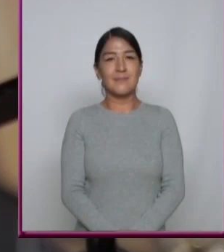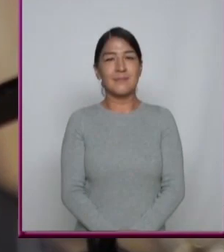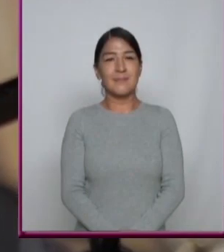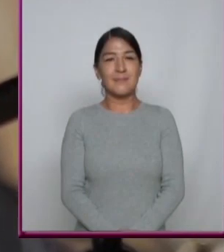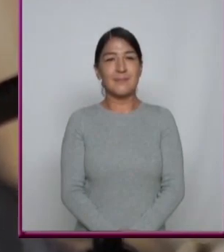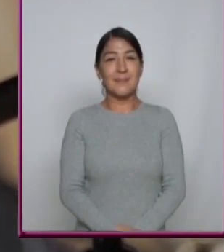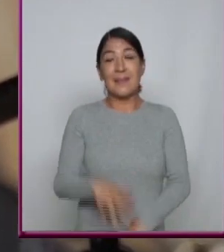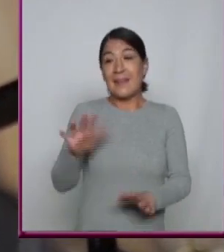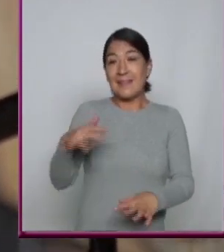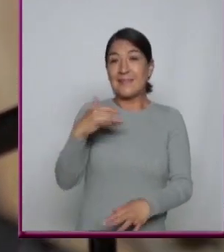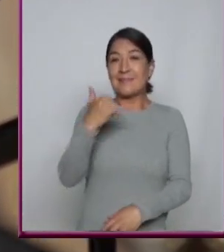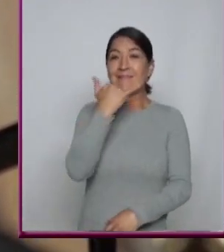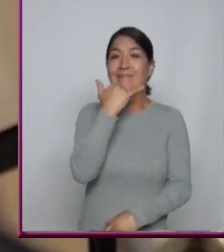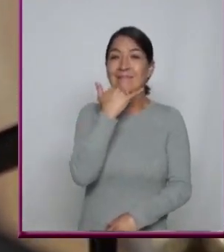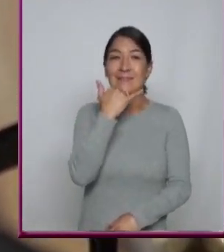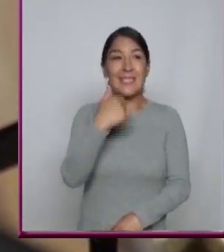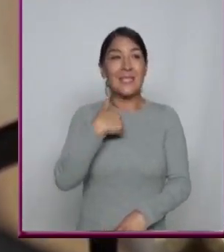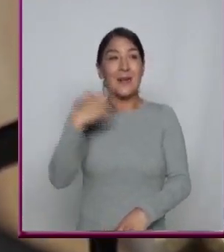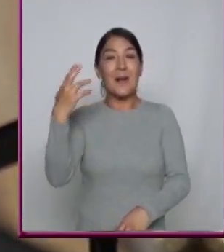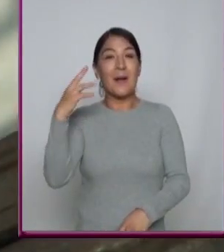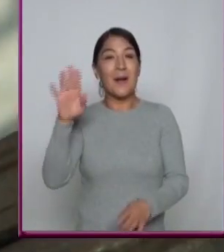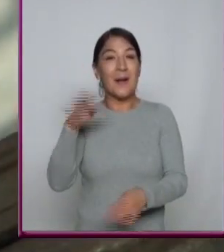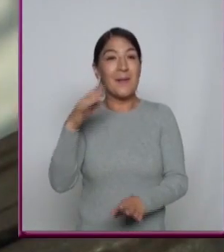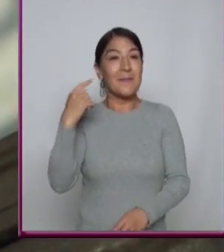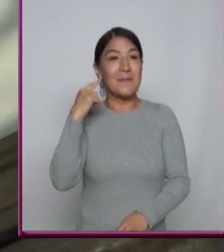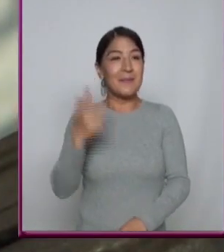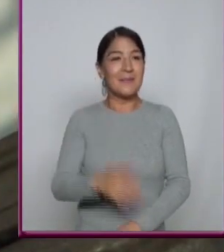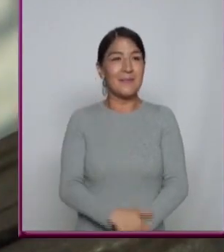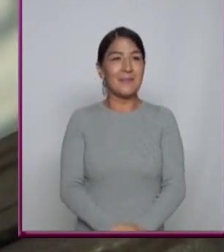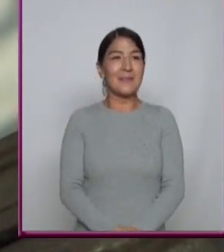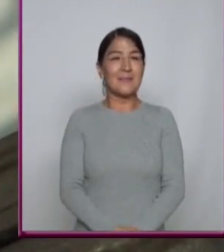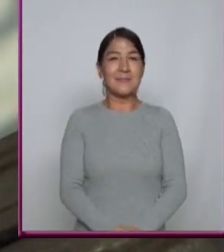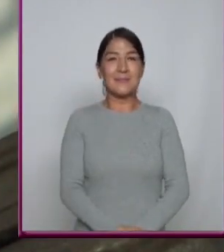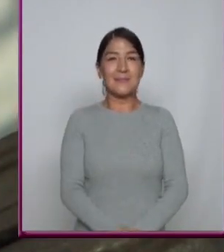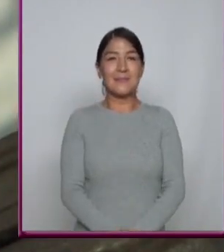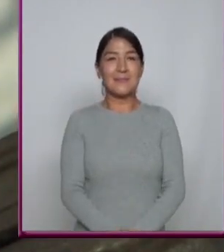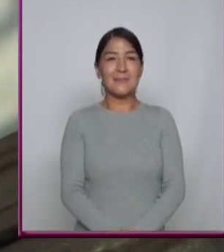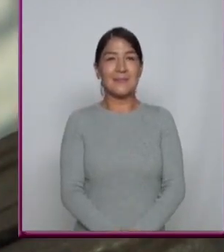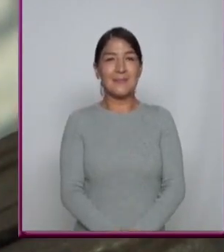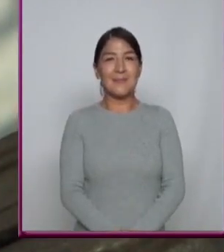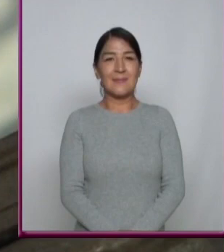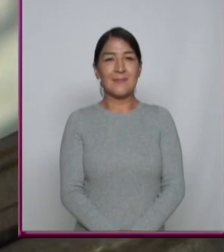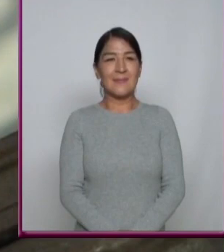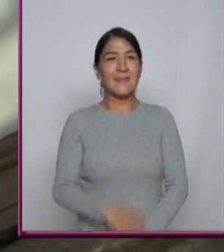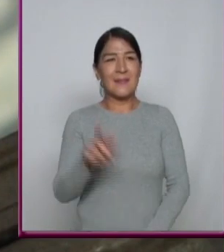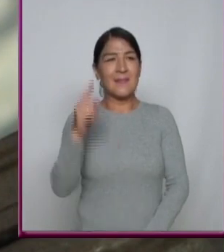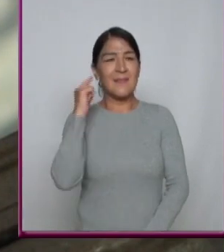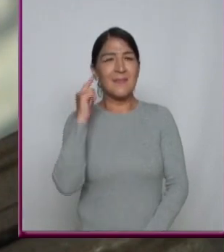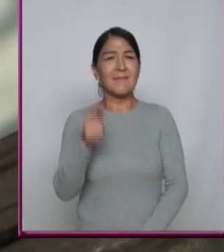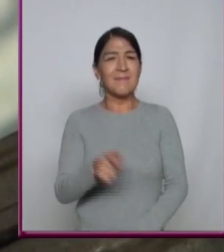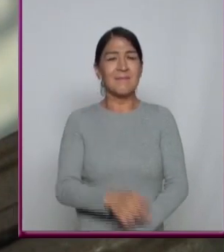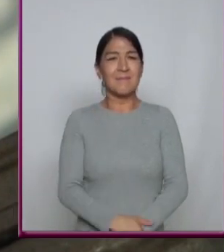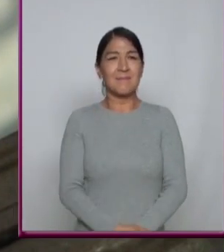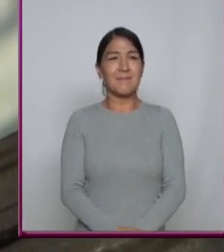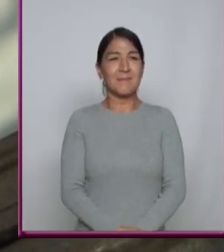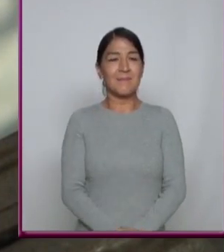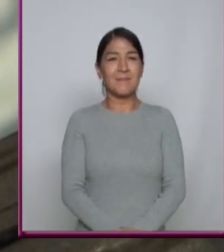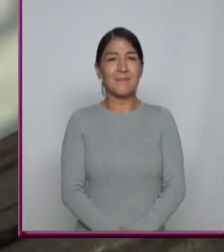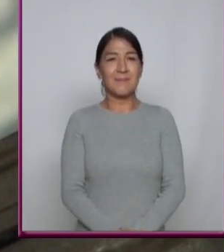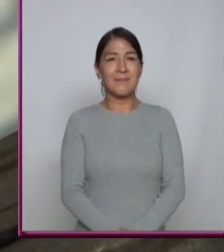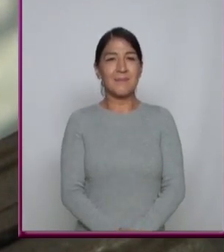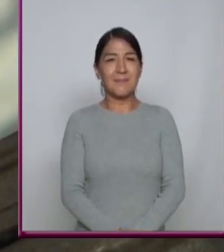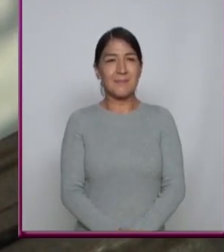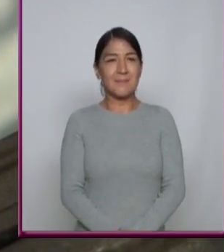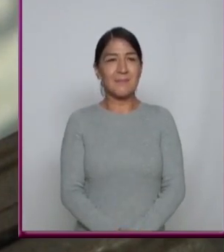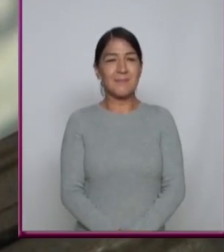Ah perdón, estaba oyendo mi playlist de Death Metal A ver, digo, a oír...